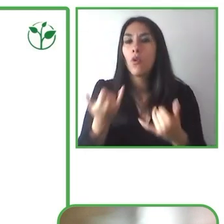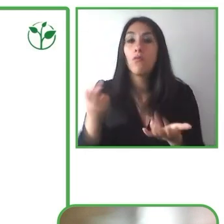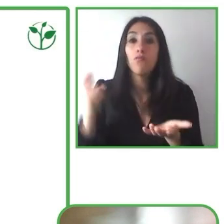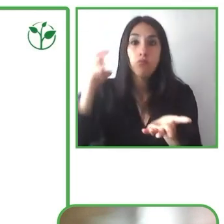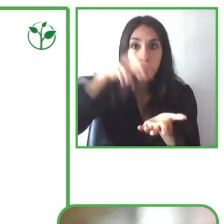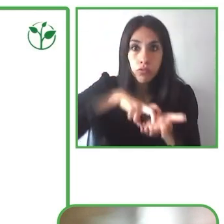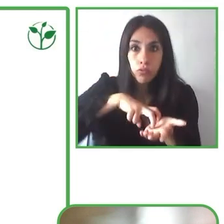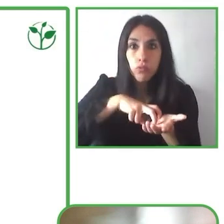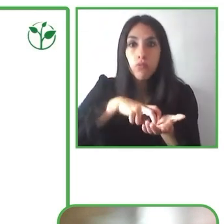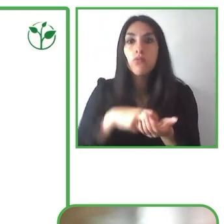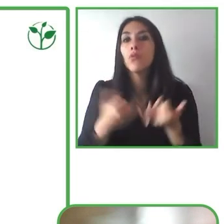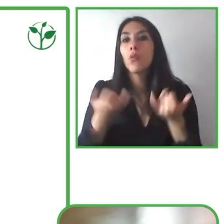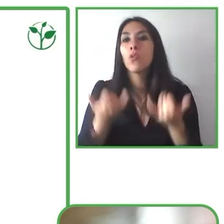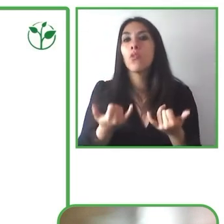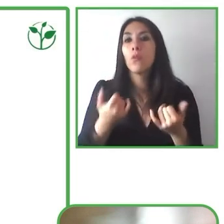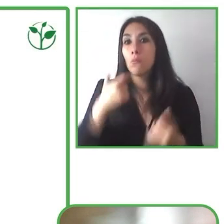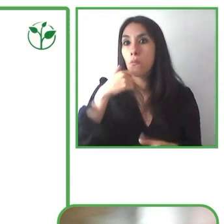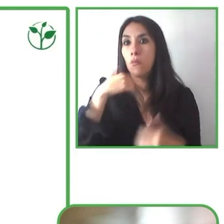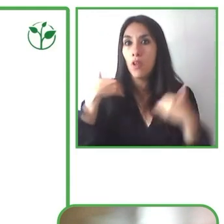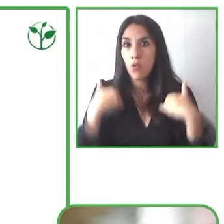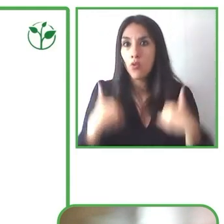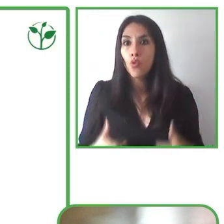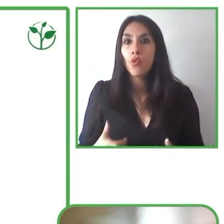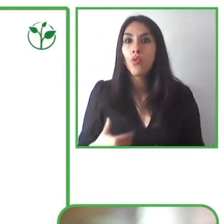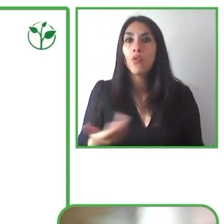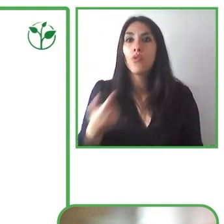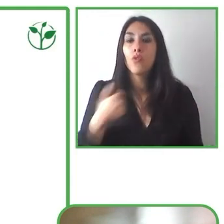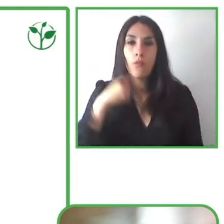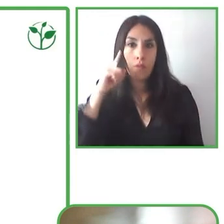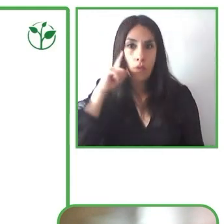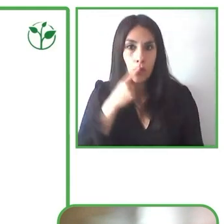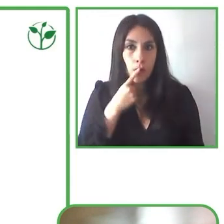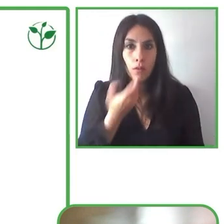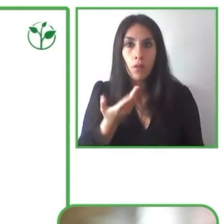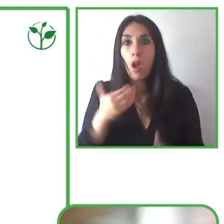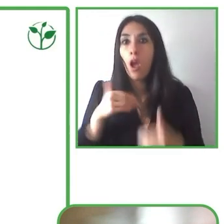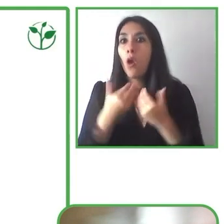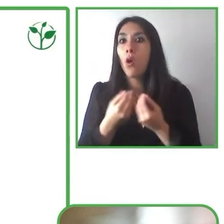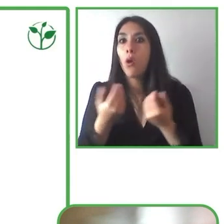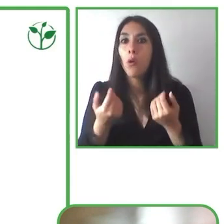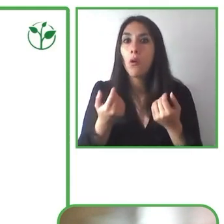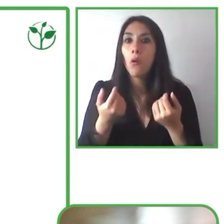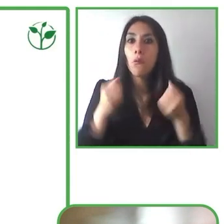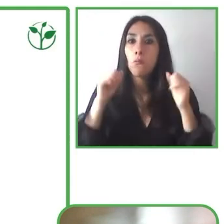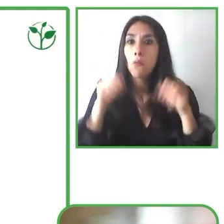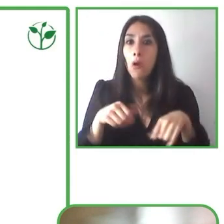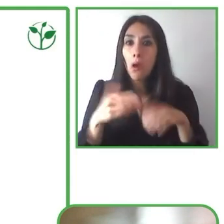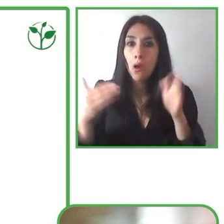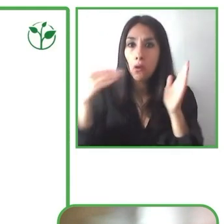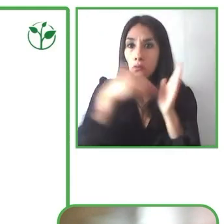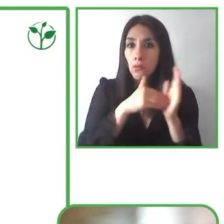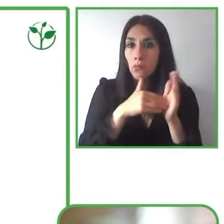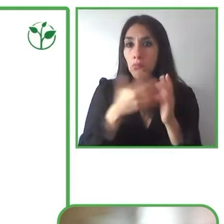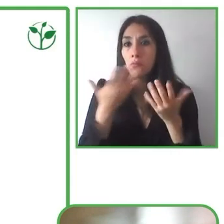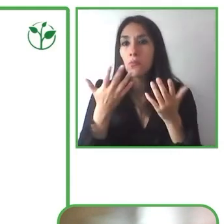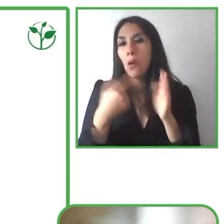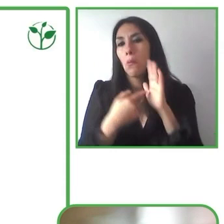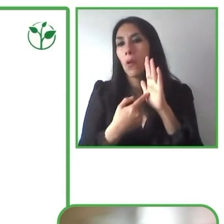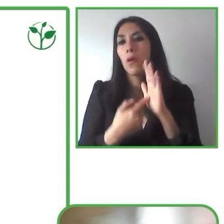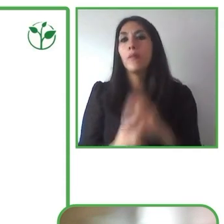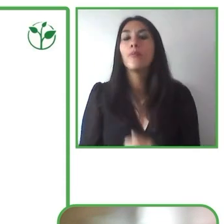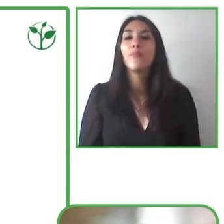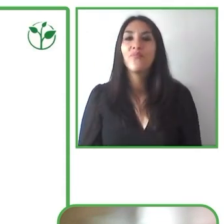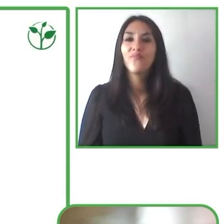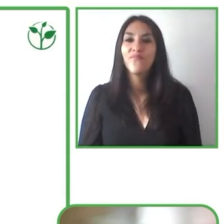hasta entonces no me di cuenta que no pasa nada por pedir que me repitan las cosas y no las he entendido y no rellenarlo con creatividad. O si puedo pedir